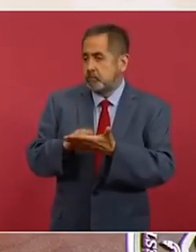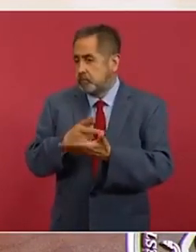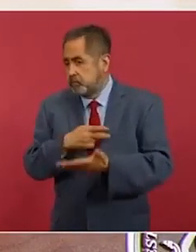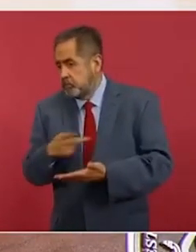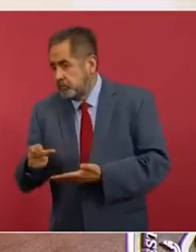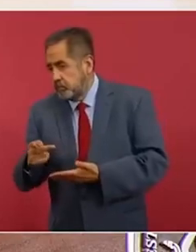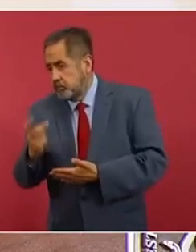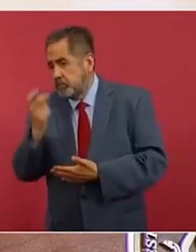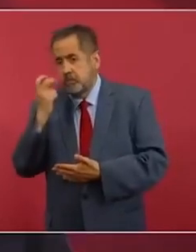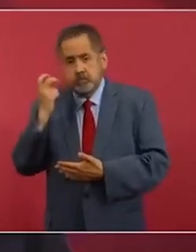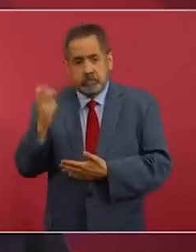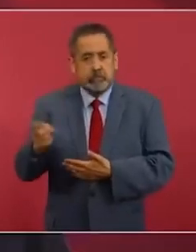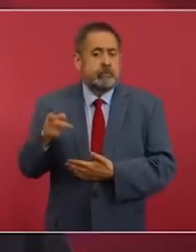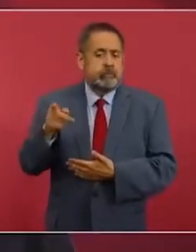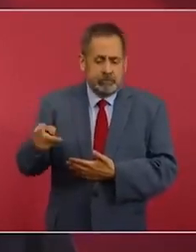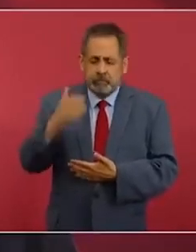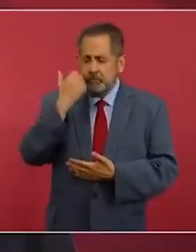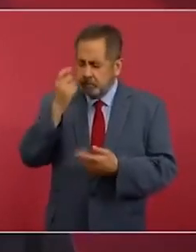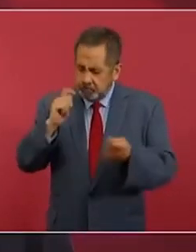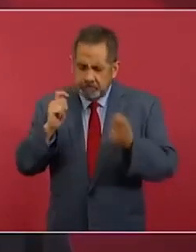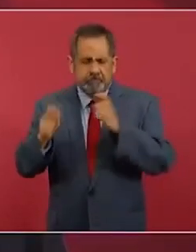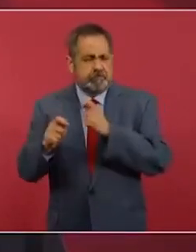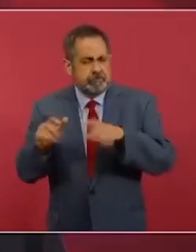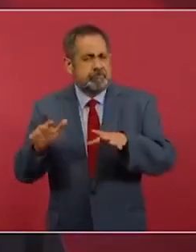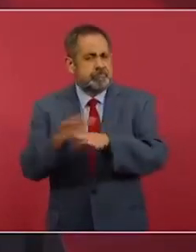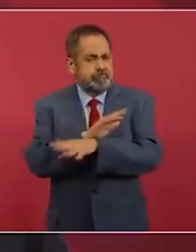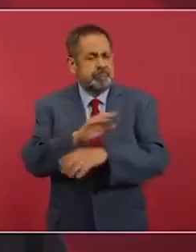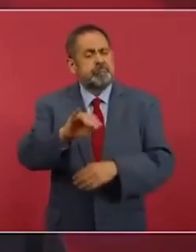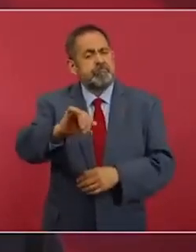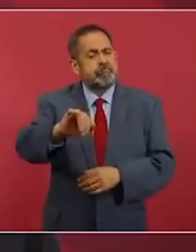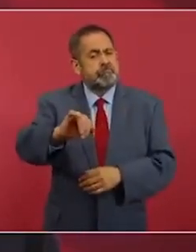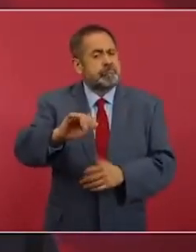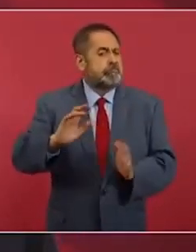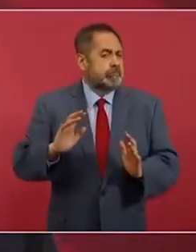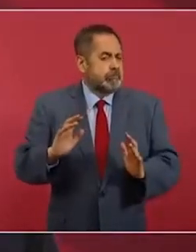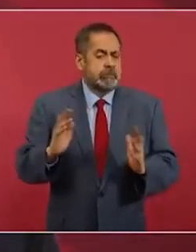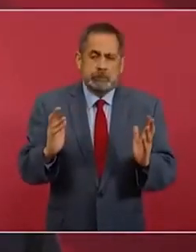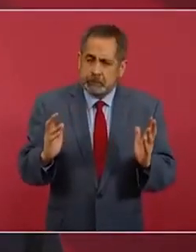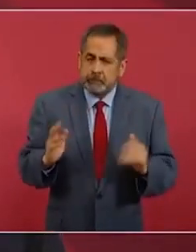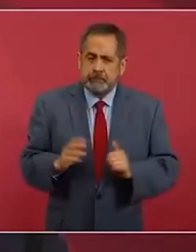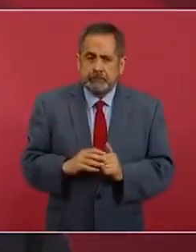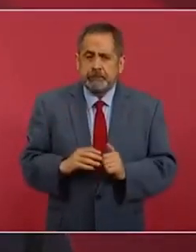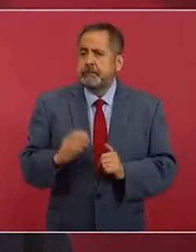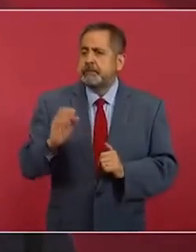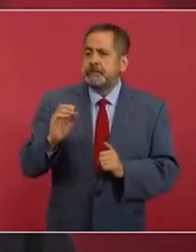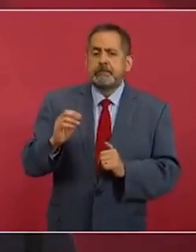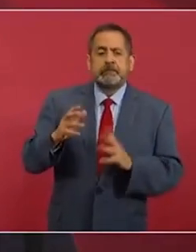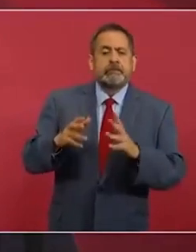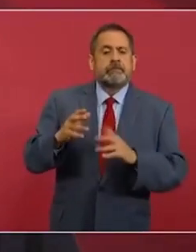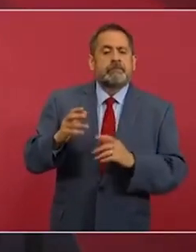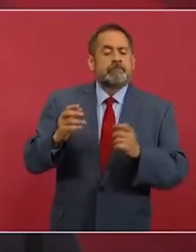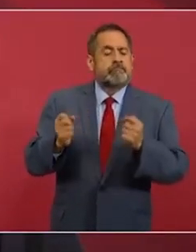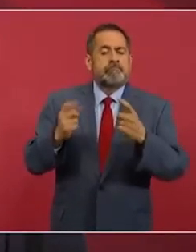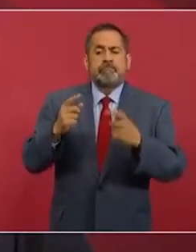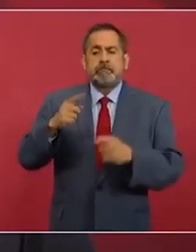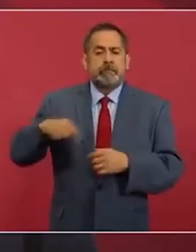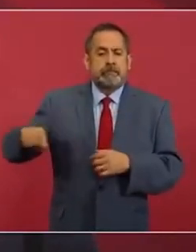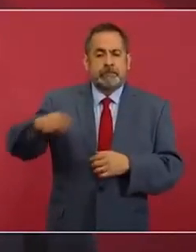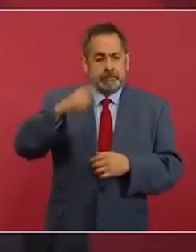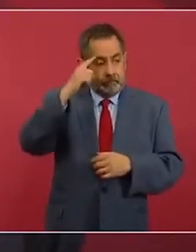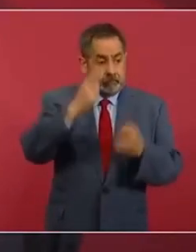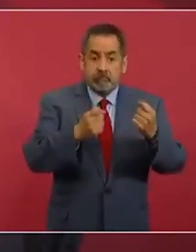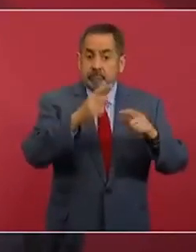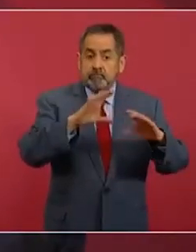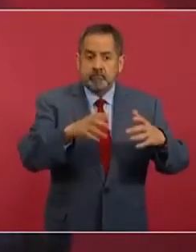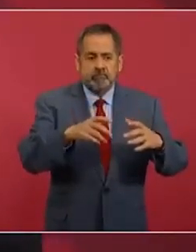la gente pobre, o quienes son de la clase